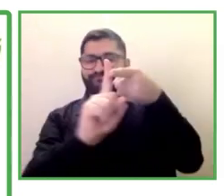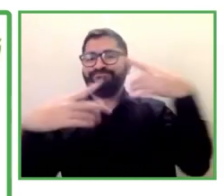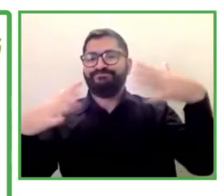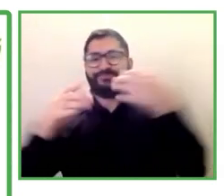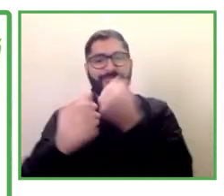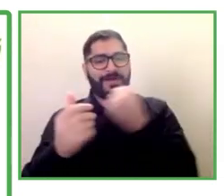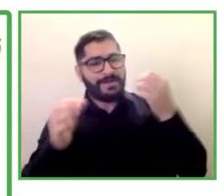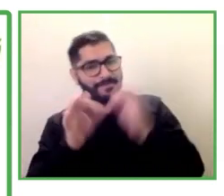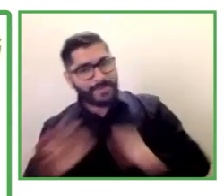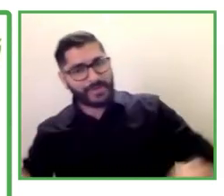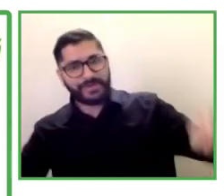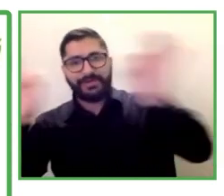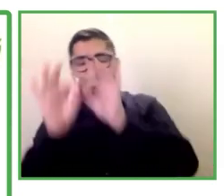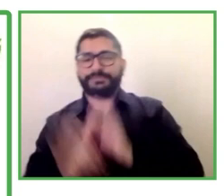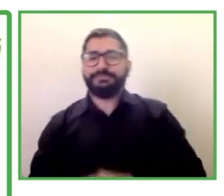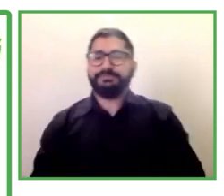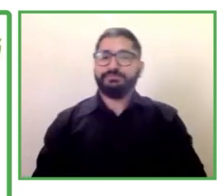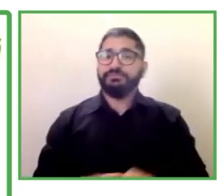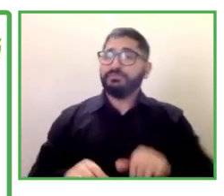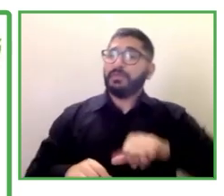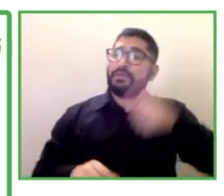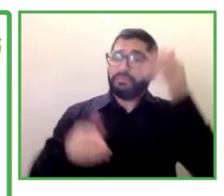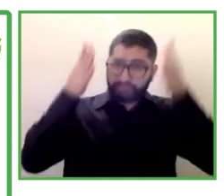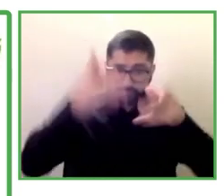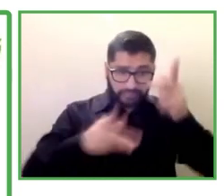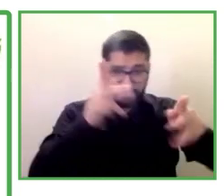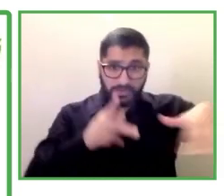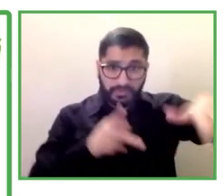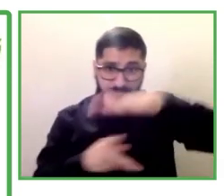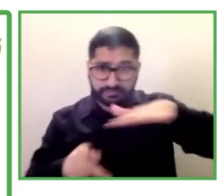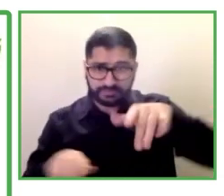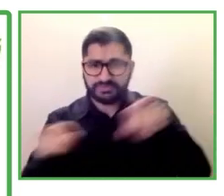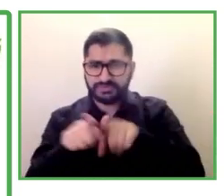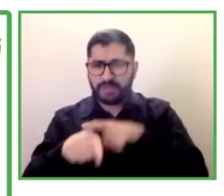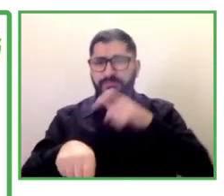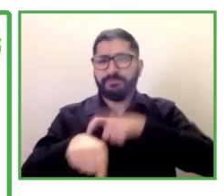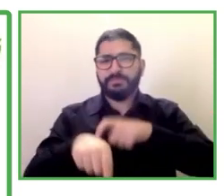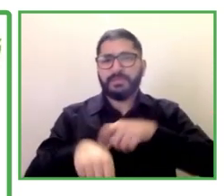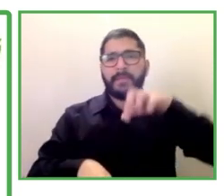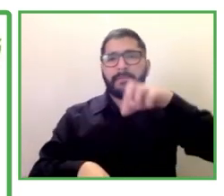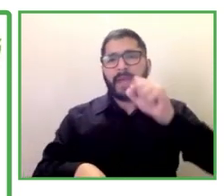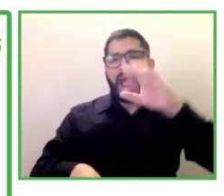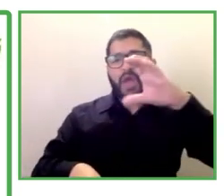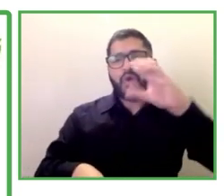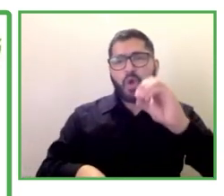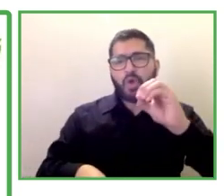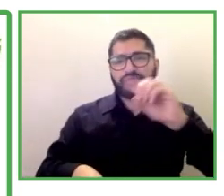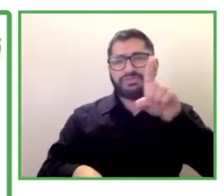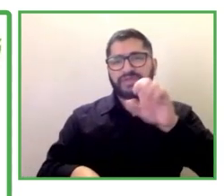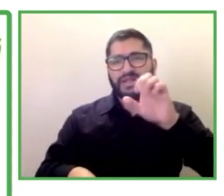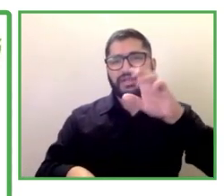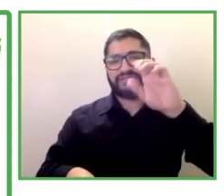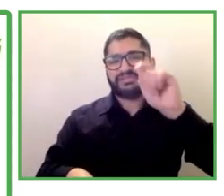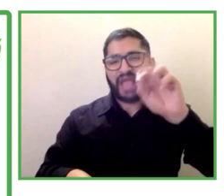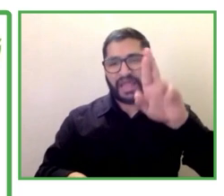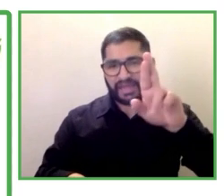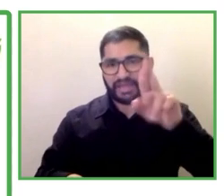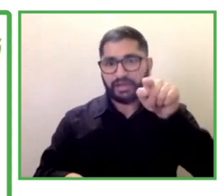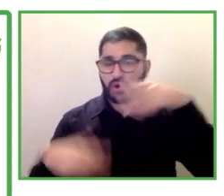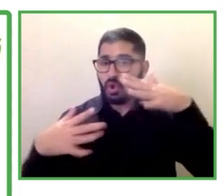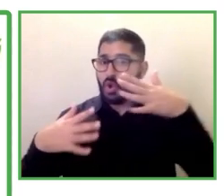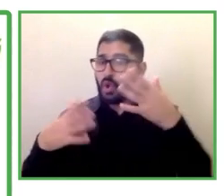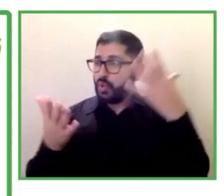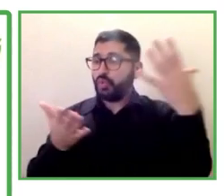como Paco o César que son dos de las últimas personas que han logrado obtener un empleo al salir de la institución penitenciaria